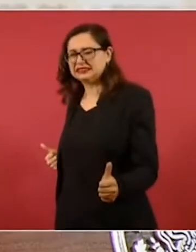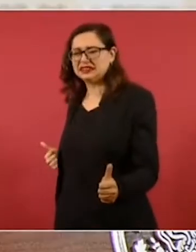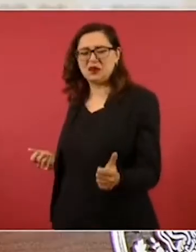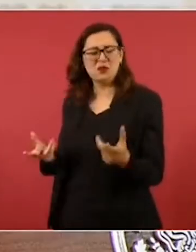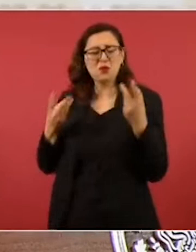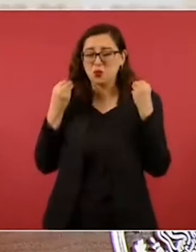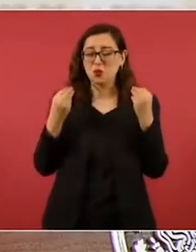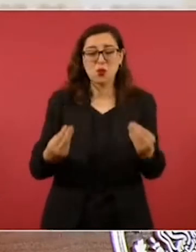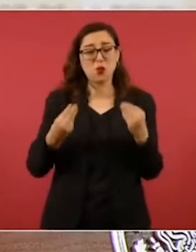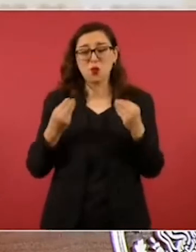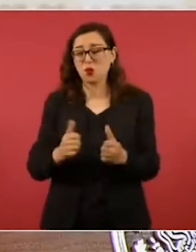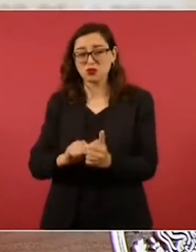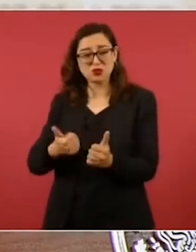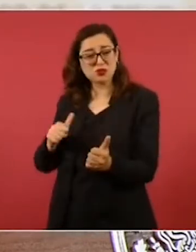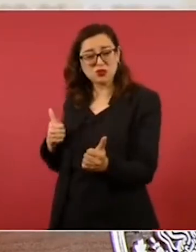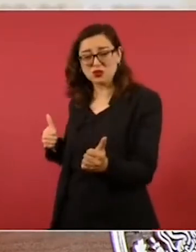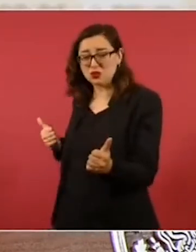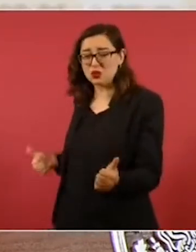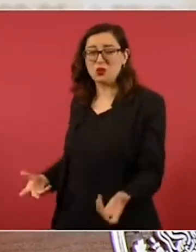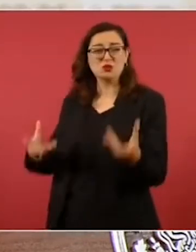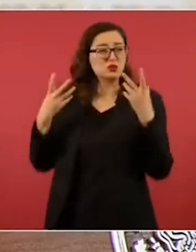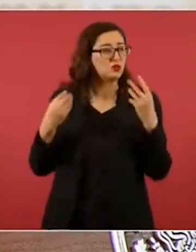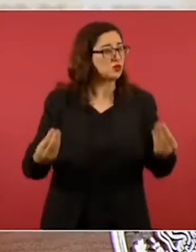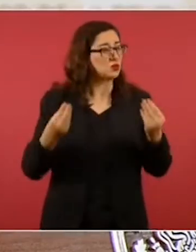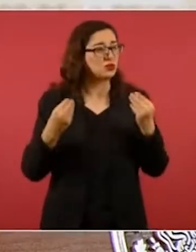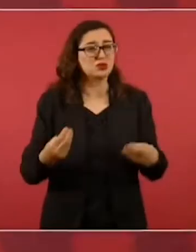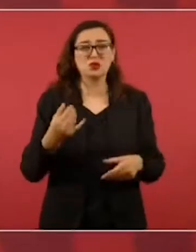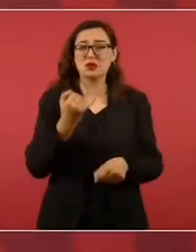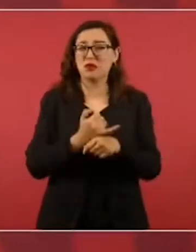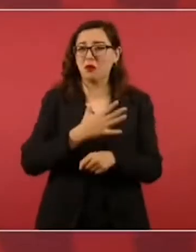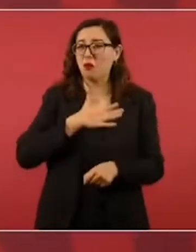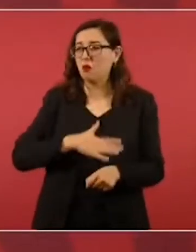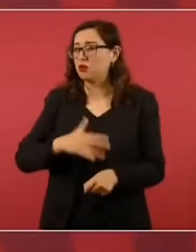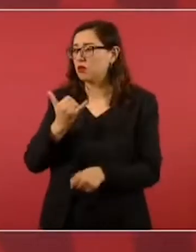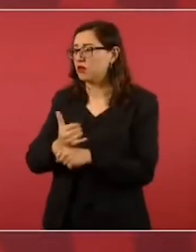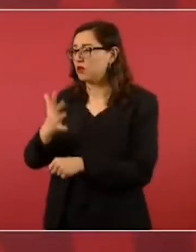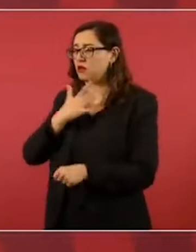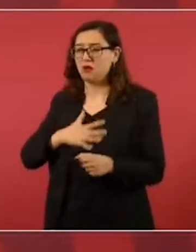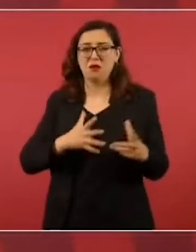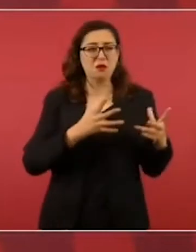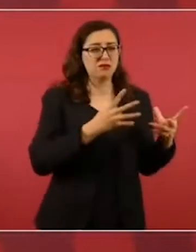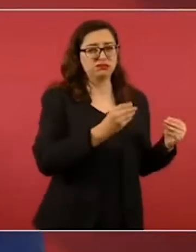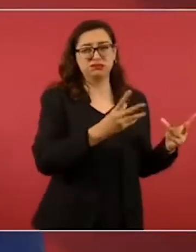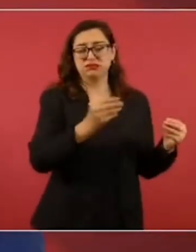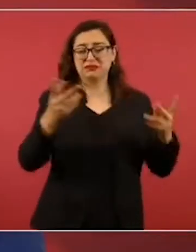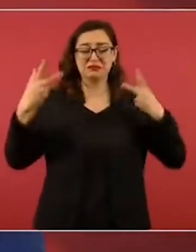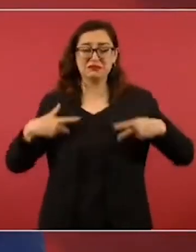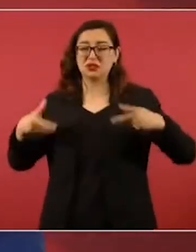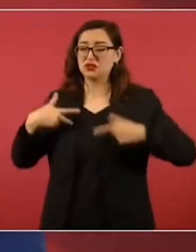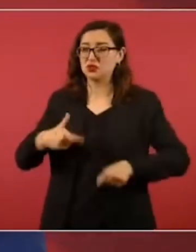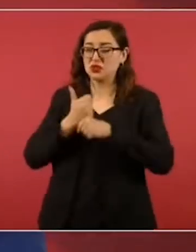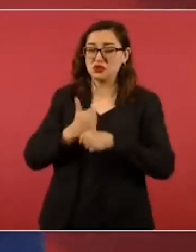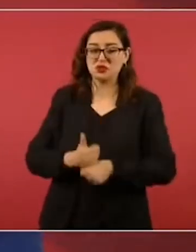muchas las injusticias que se cometieron, son muchos los damnificados de la